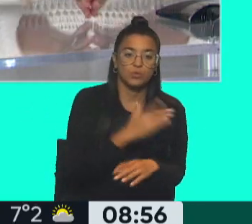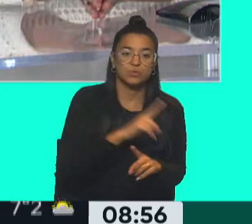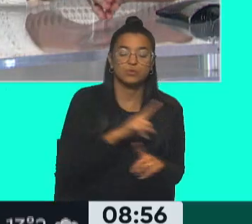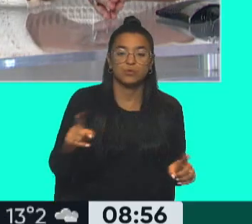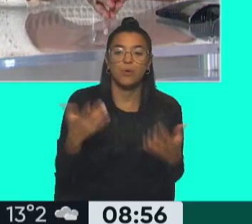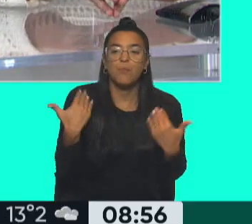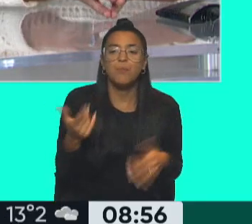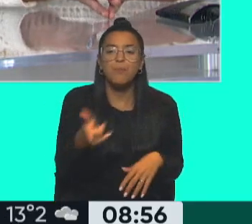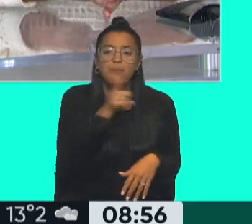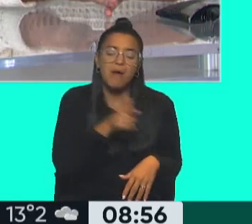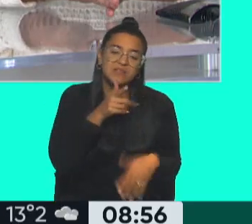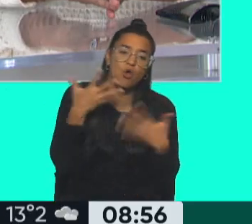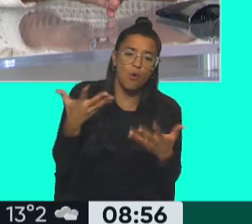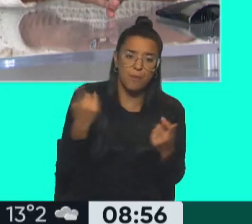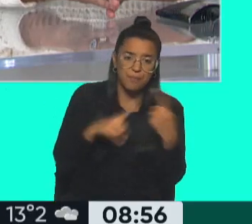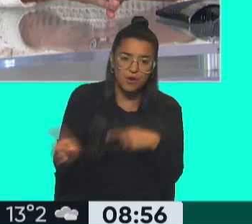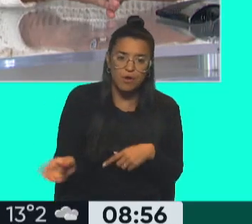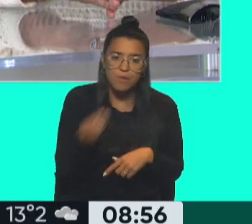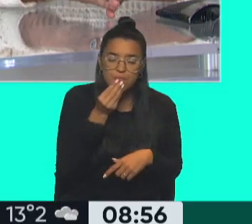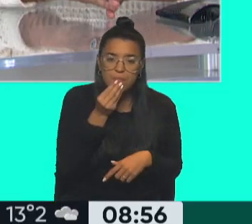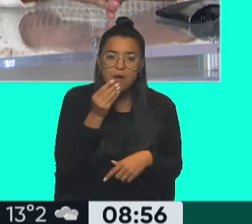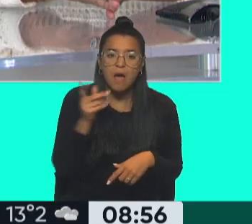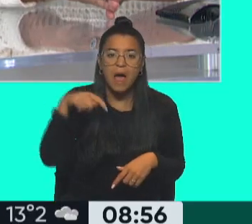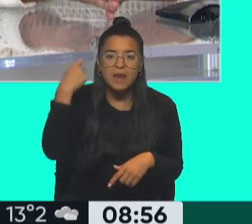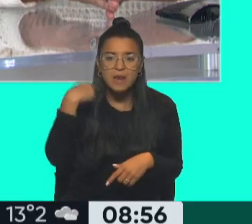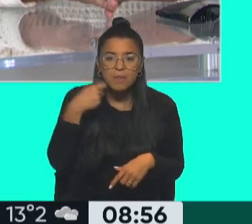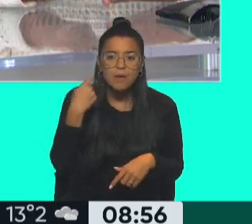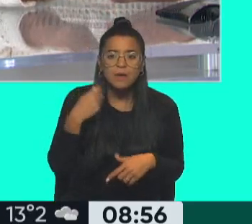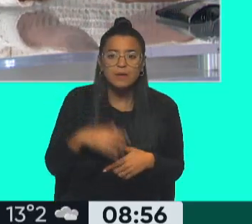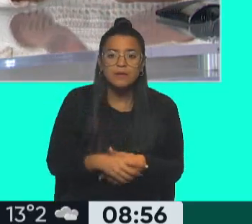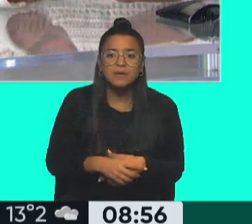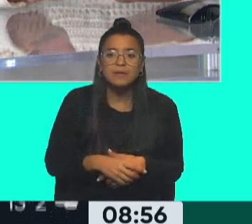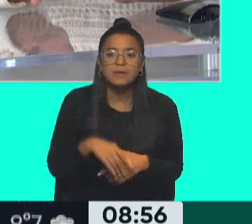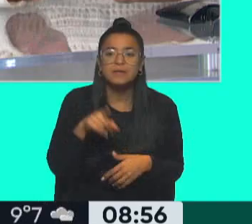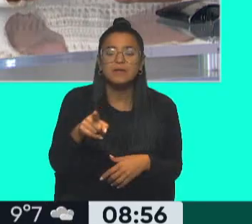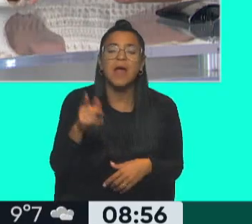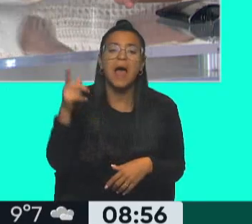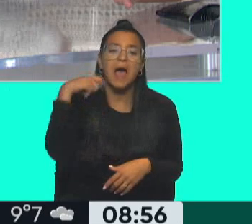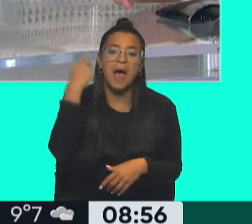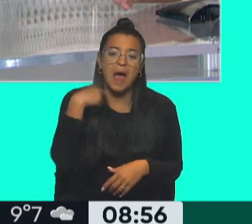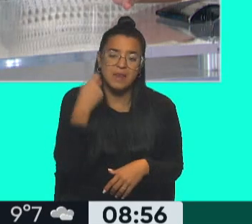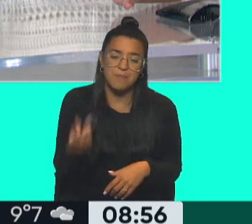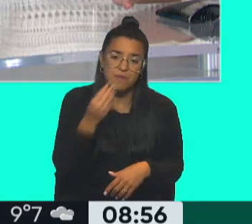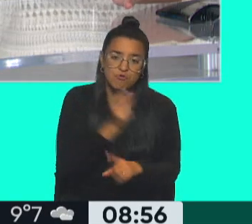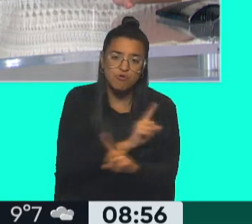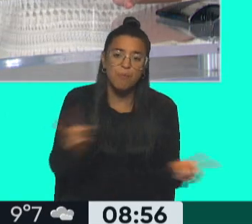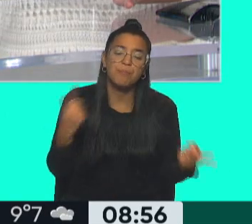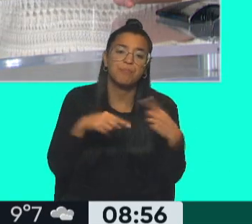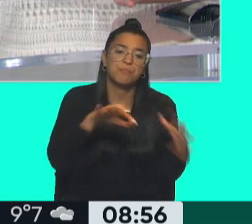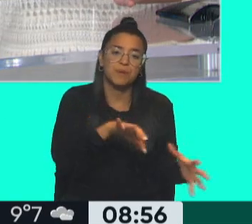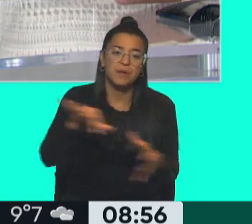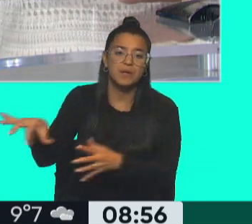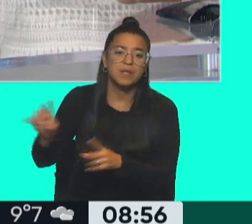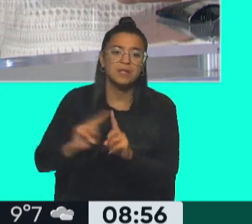Patricia, parece obvio, pero no hay que consumir esos animales de ninguna manera. No, esos animales no, pero esos animales salen inmediatamente.